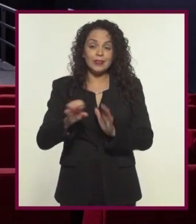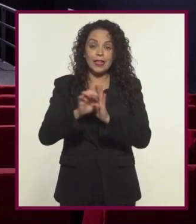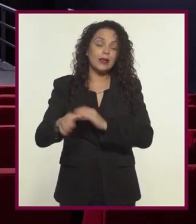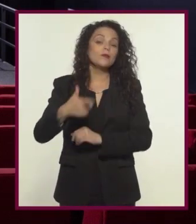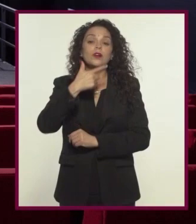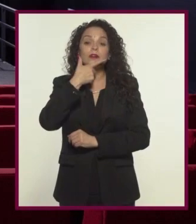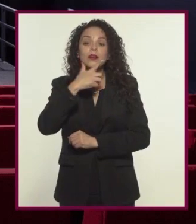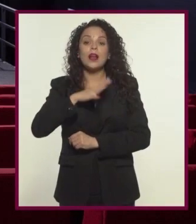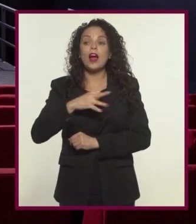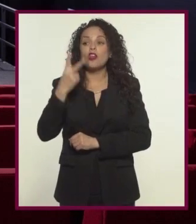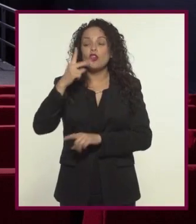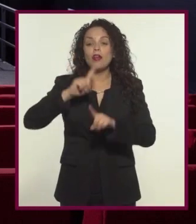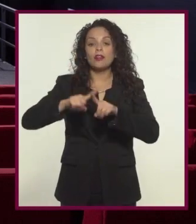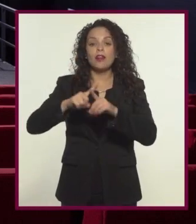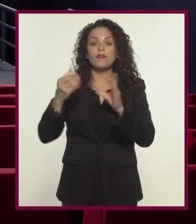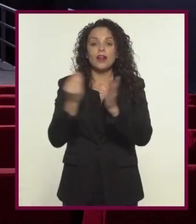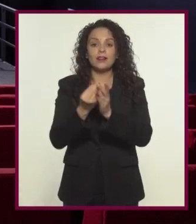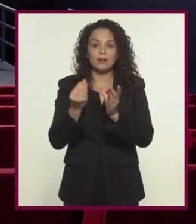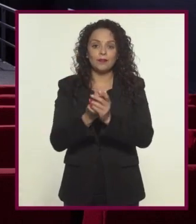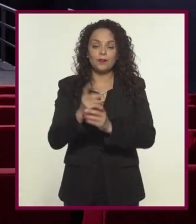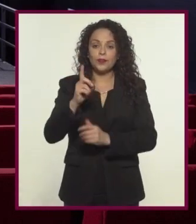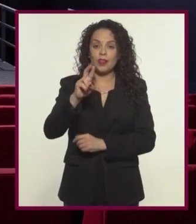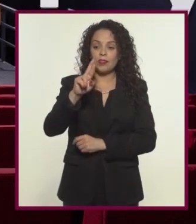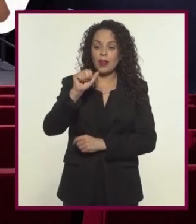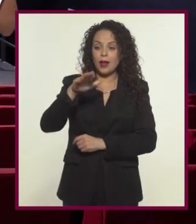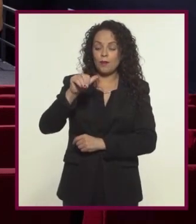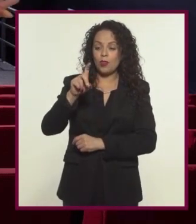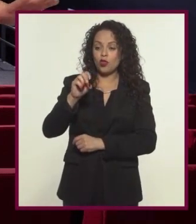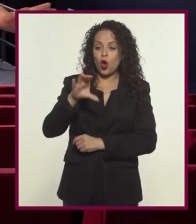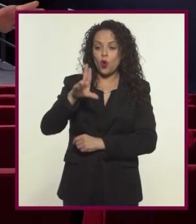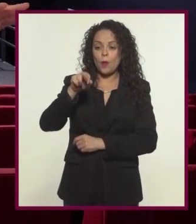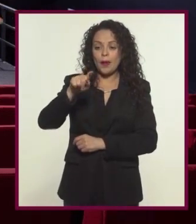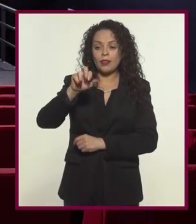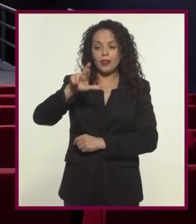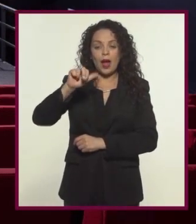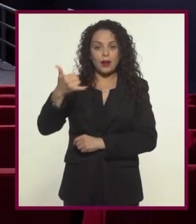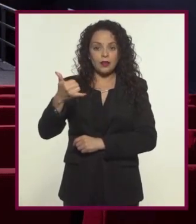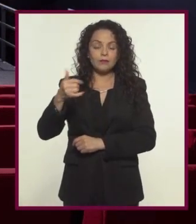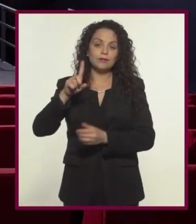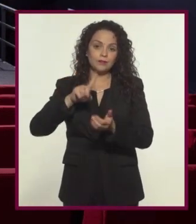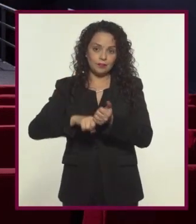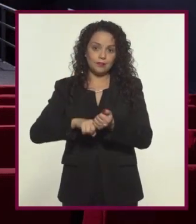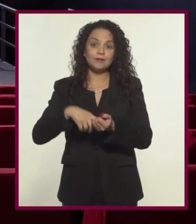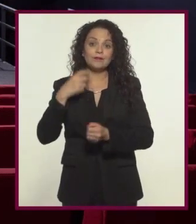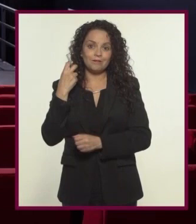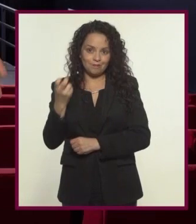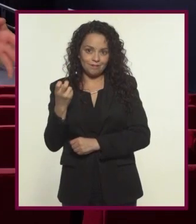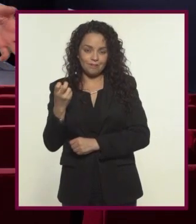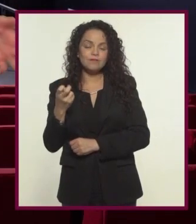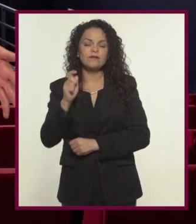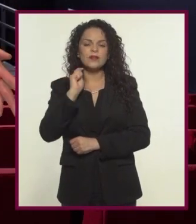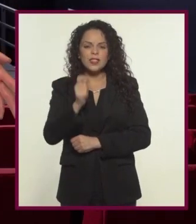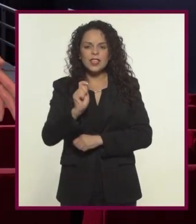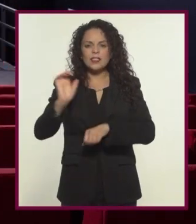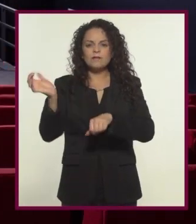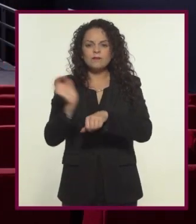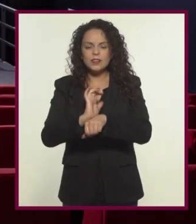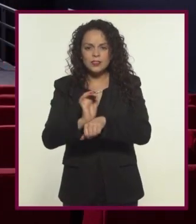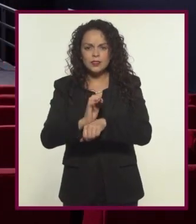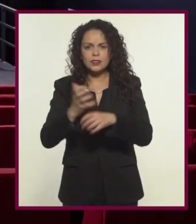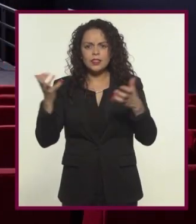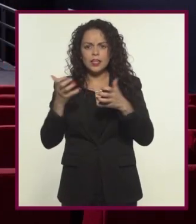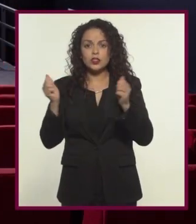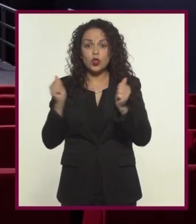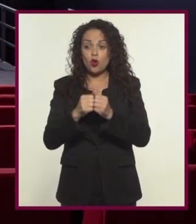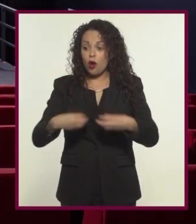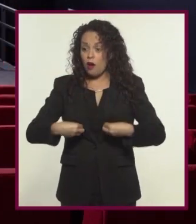en inglés hay dos tipos de docudrama el drama documentary que se traduciría como documental dramatizado y